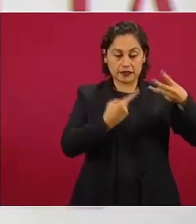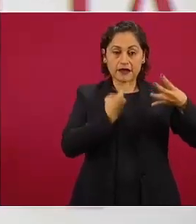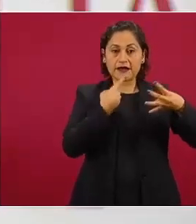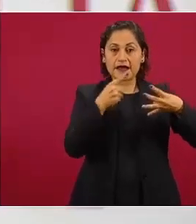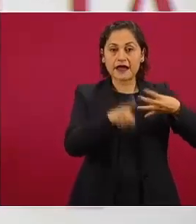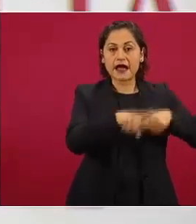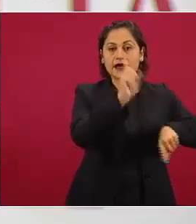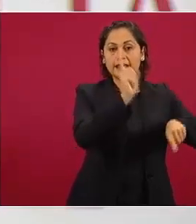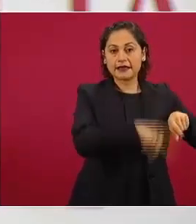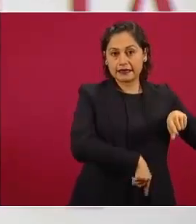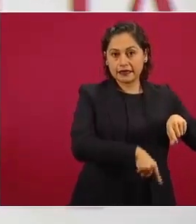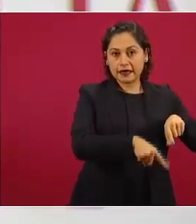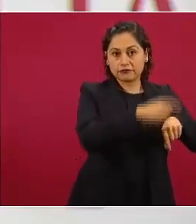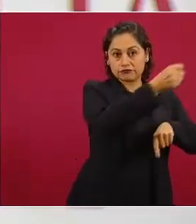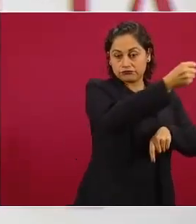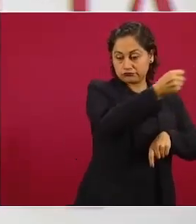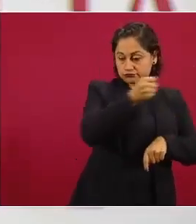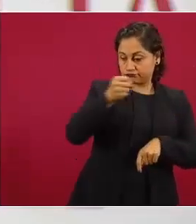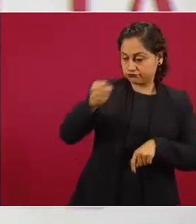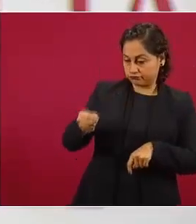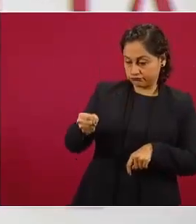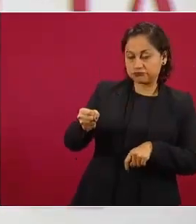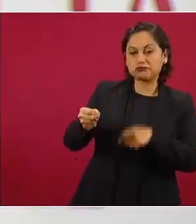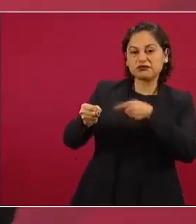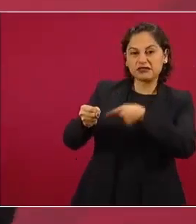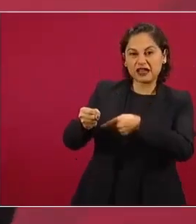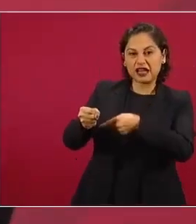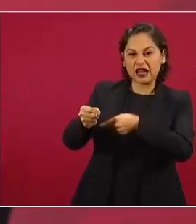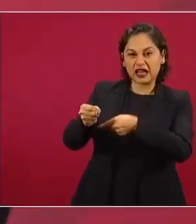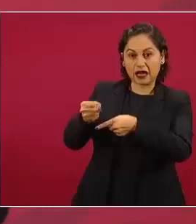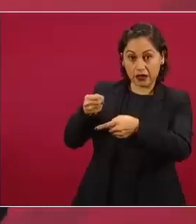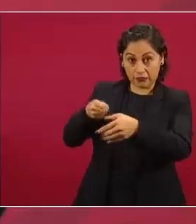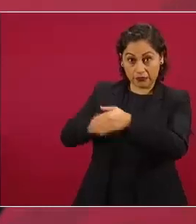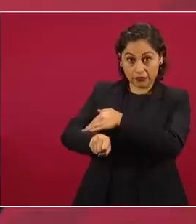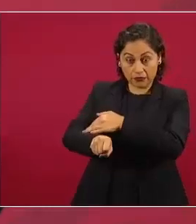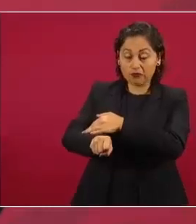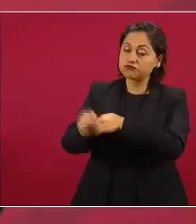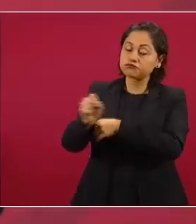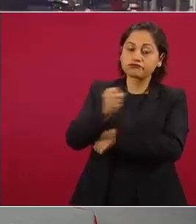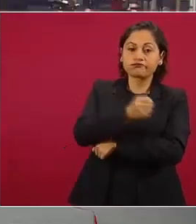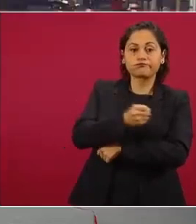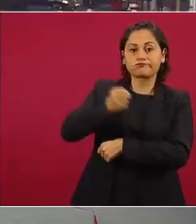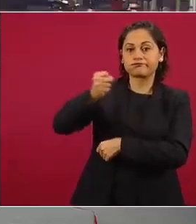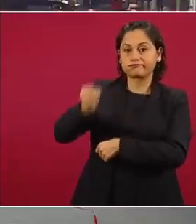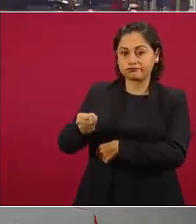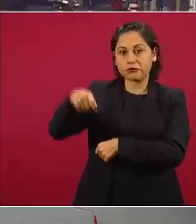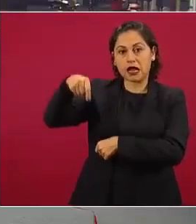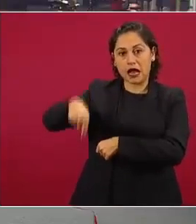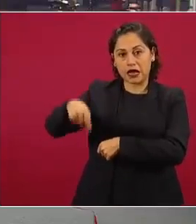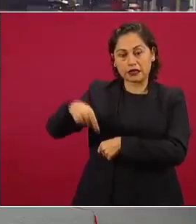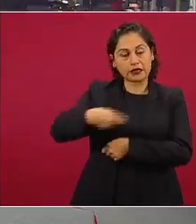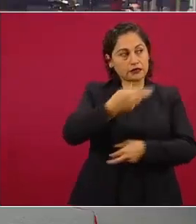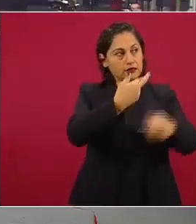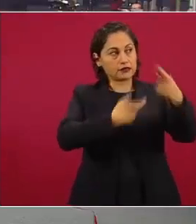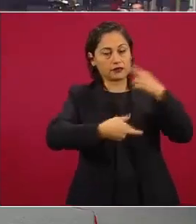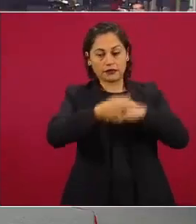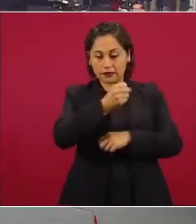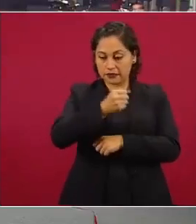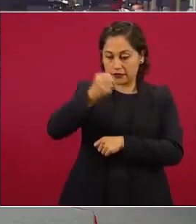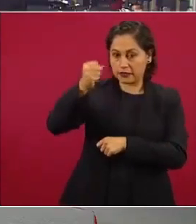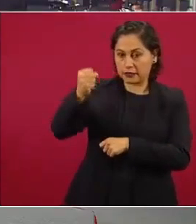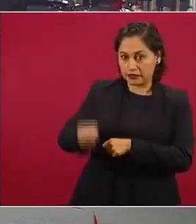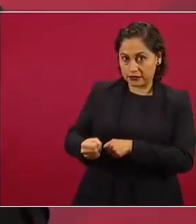sino en calidad de ciudadano mexicano repatriado a nuestro país por lo tanto no se le va a detener si me